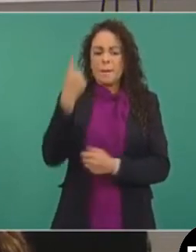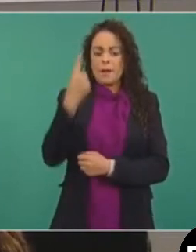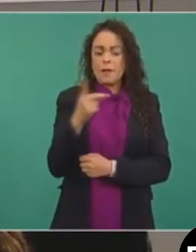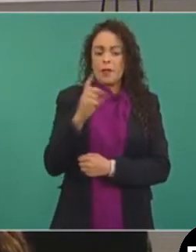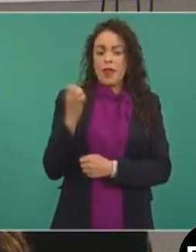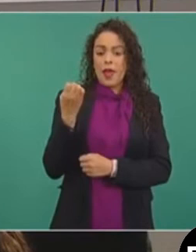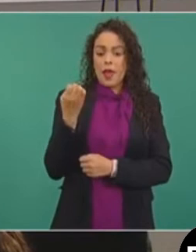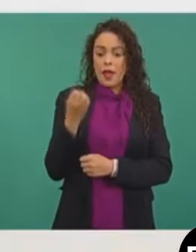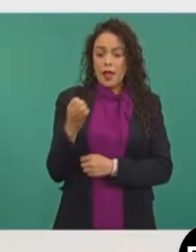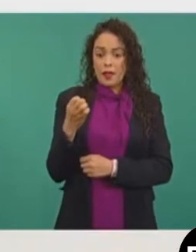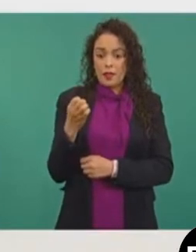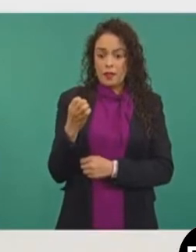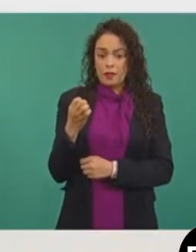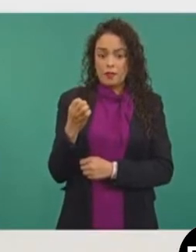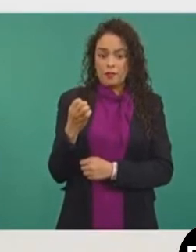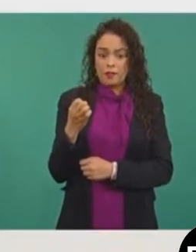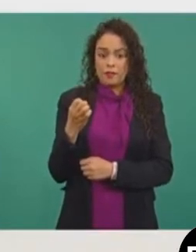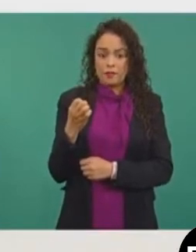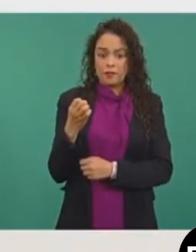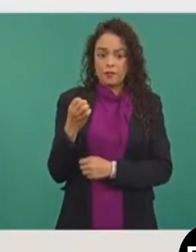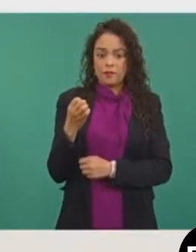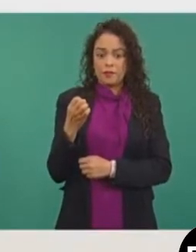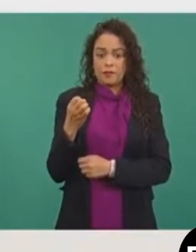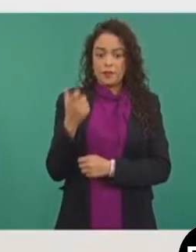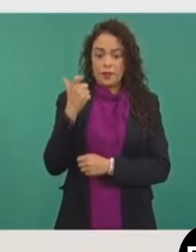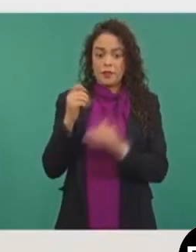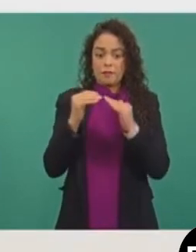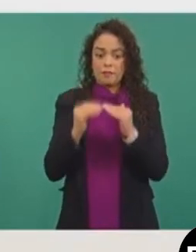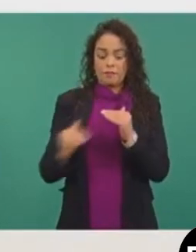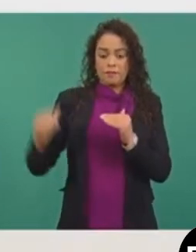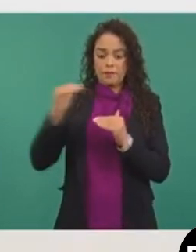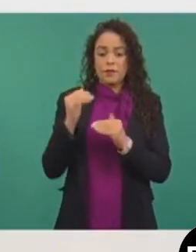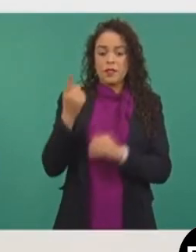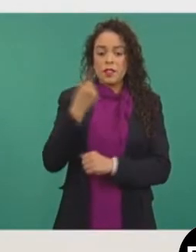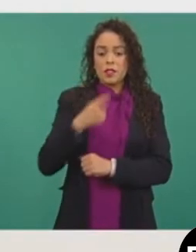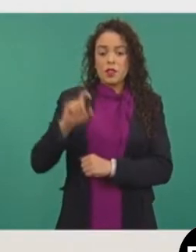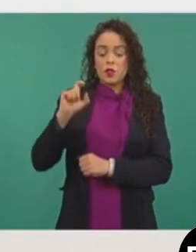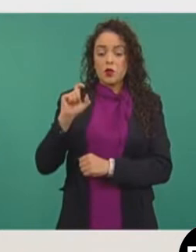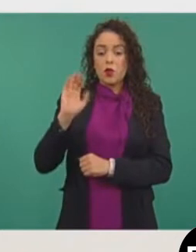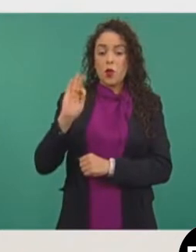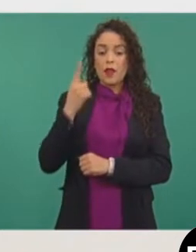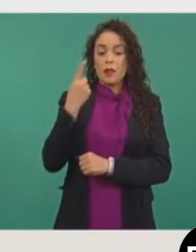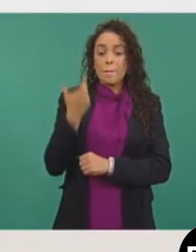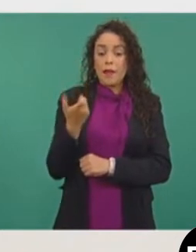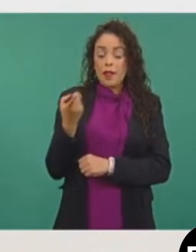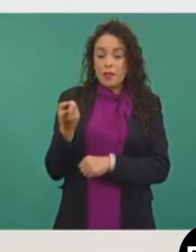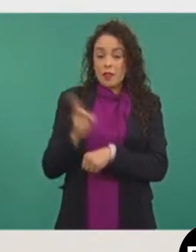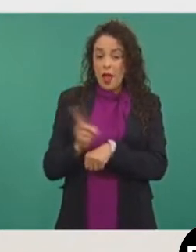salario mínimo pasará de 141 pesos diarios a